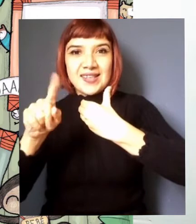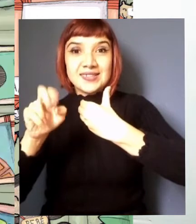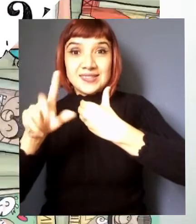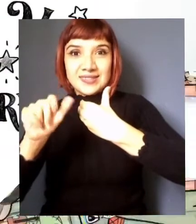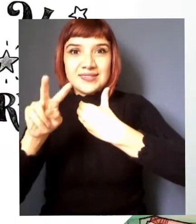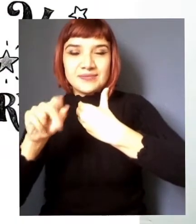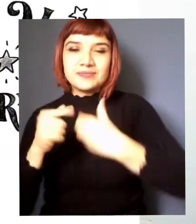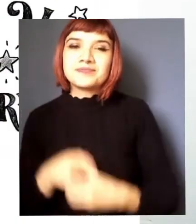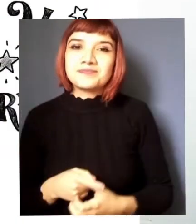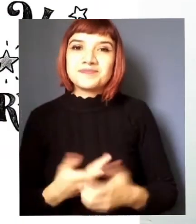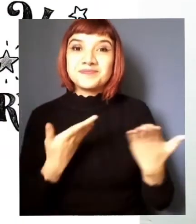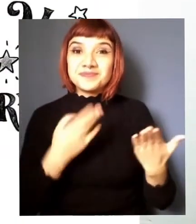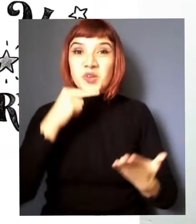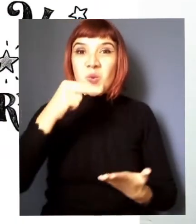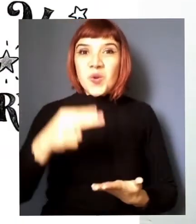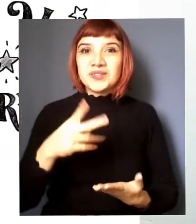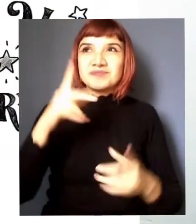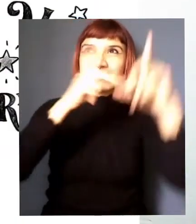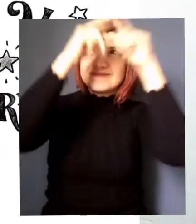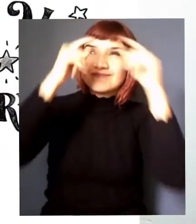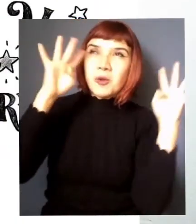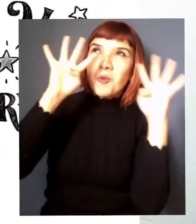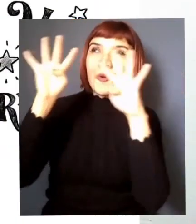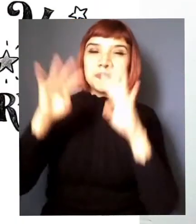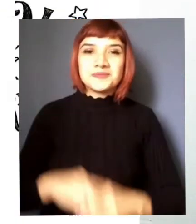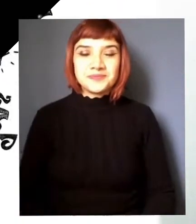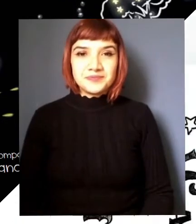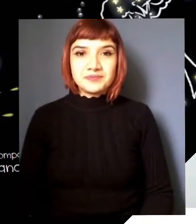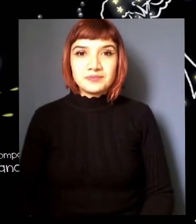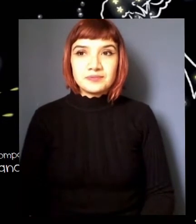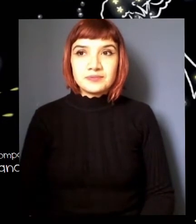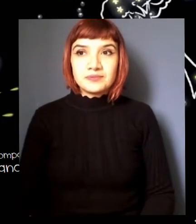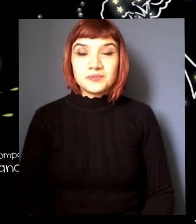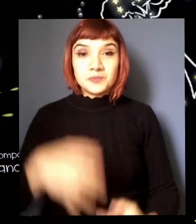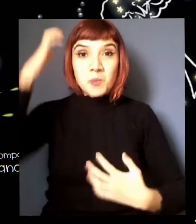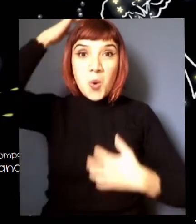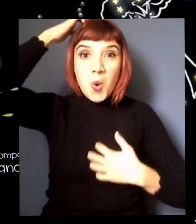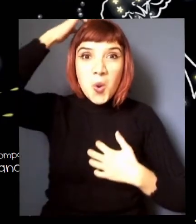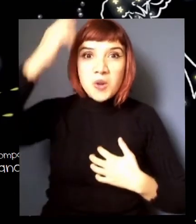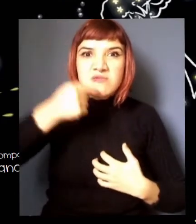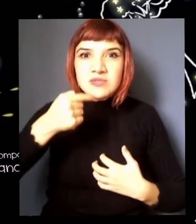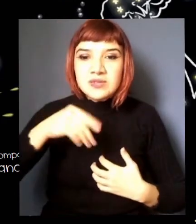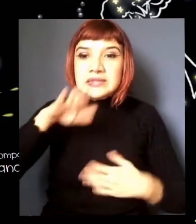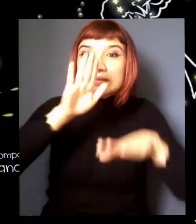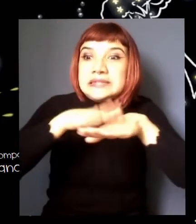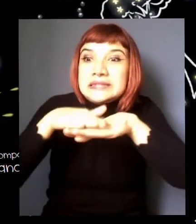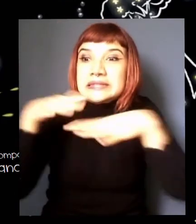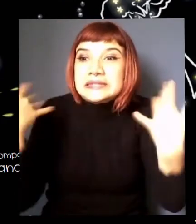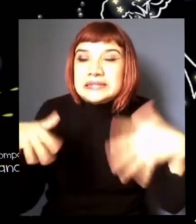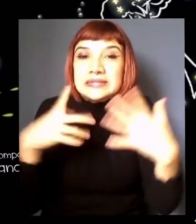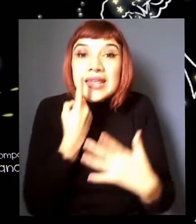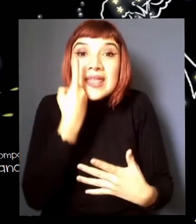para ver las estrellas compañeros quiero contarles que